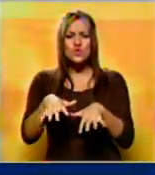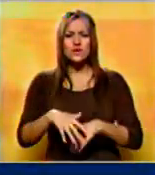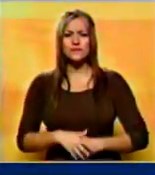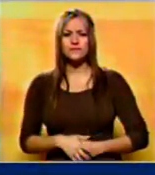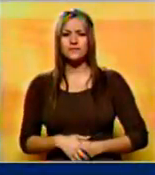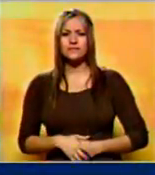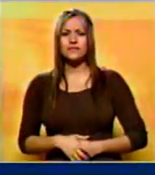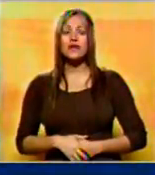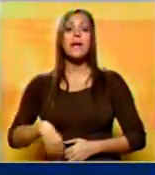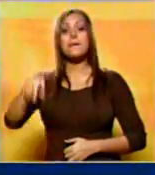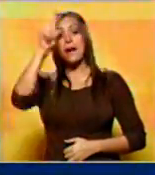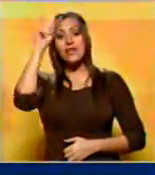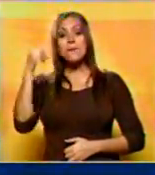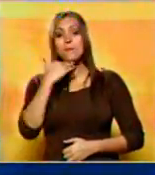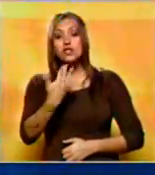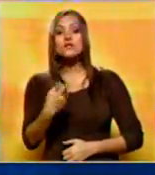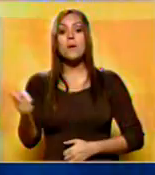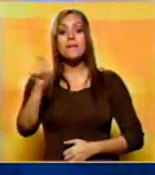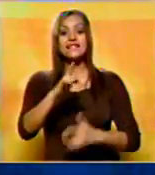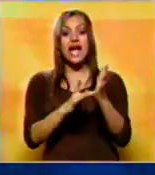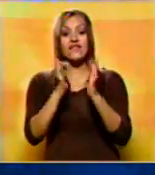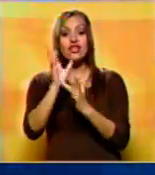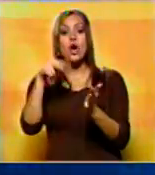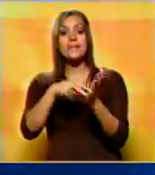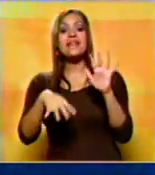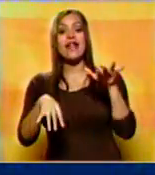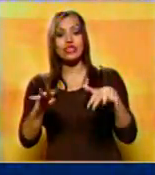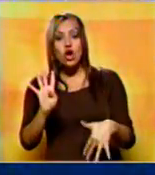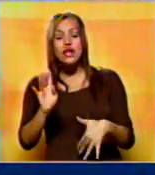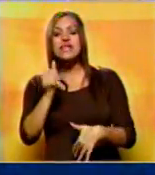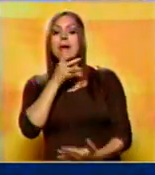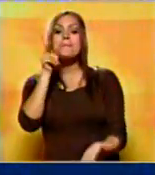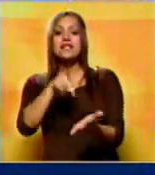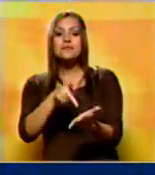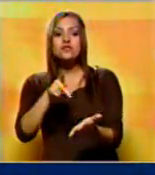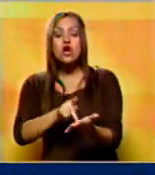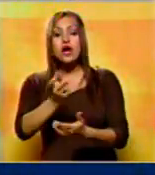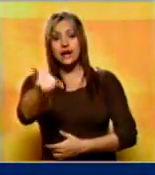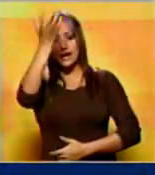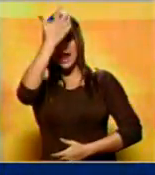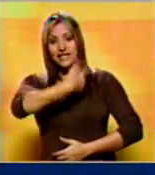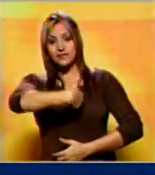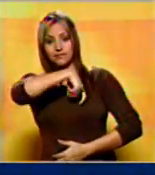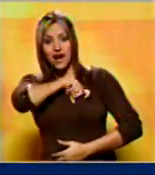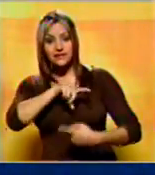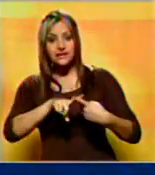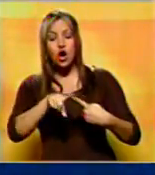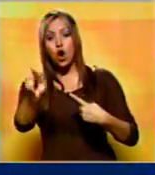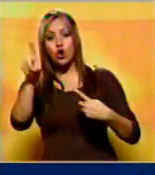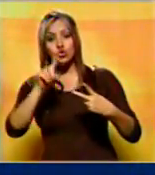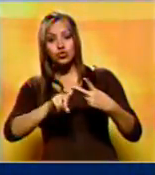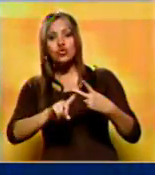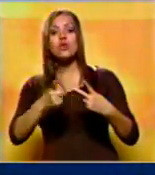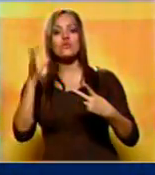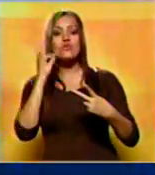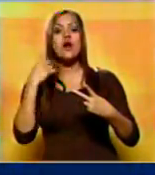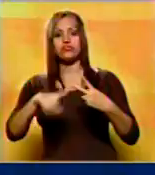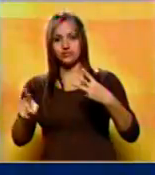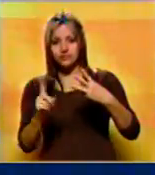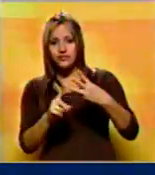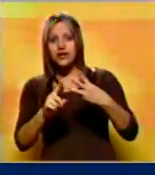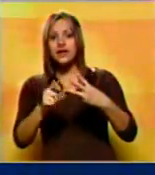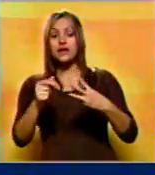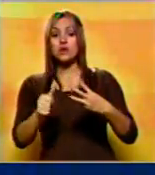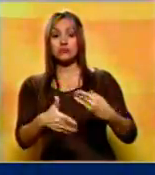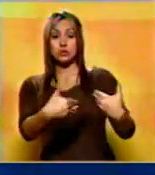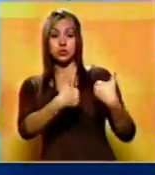En Madrid, el próximo mes de abril de 2014, con la presencia de los Reyes de España, Juan Carlos I y Doña Sofía. Estos premios son